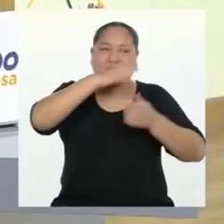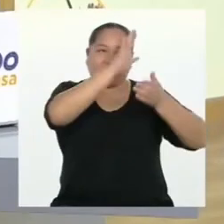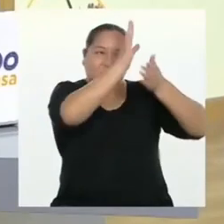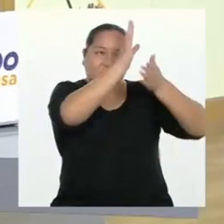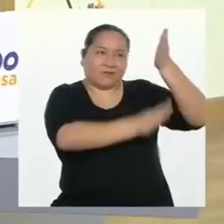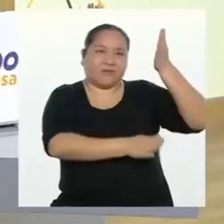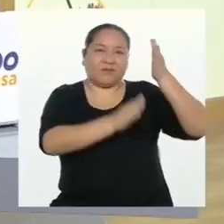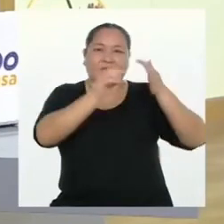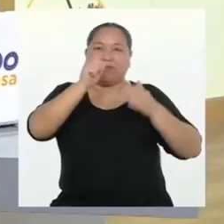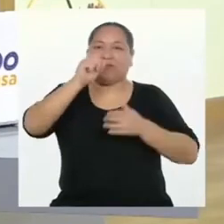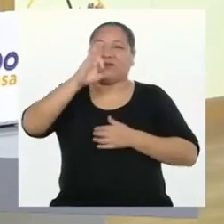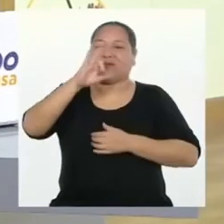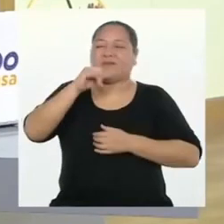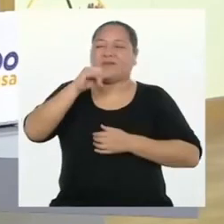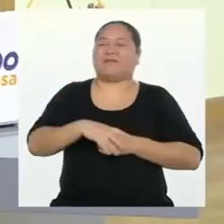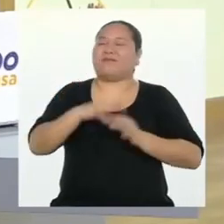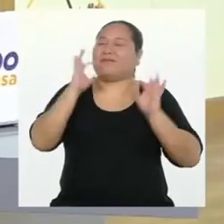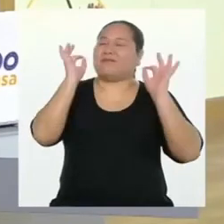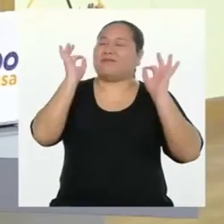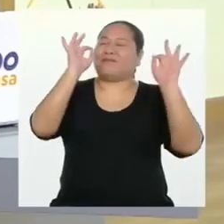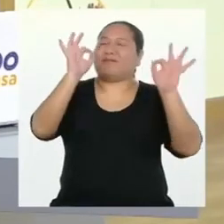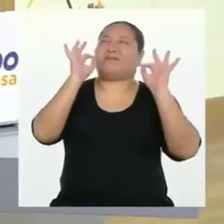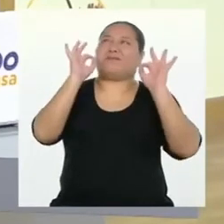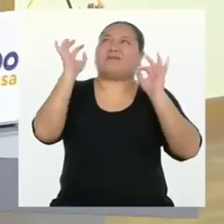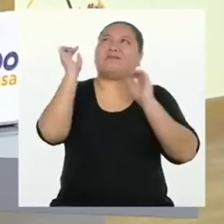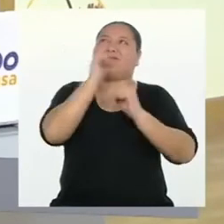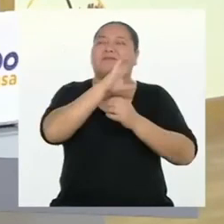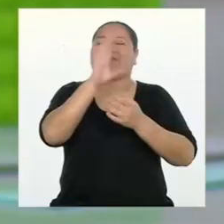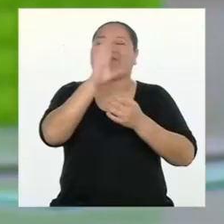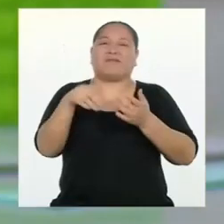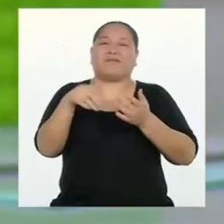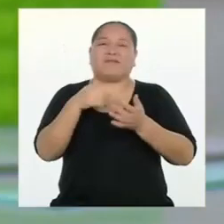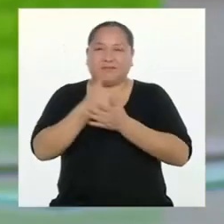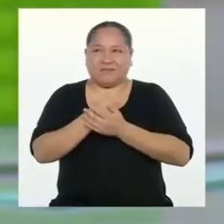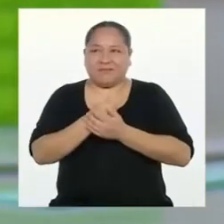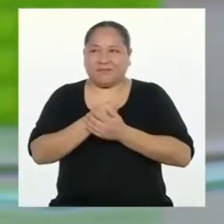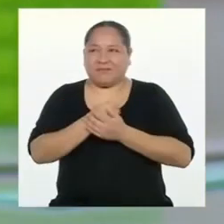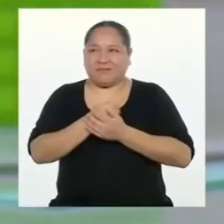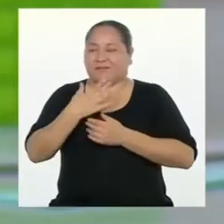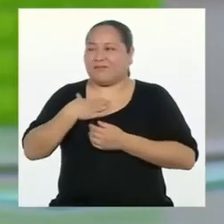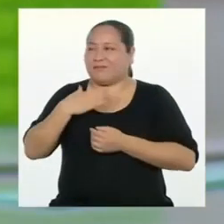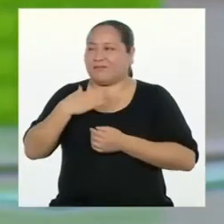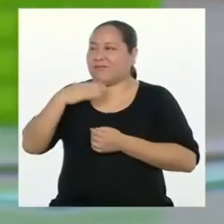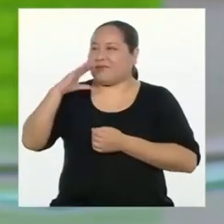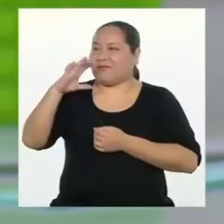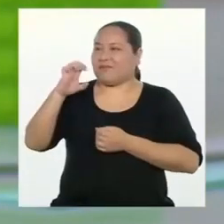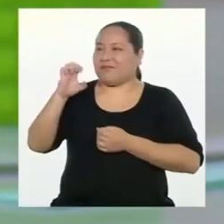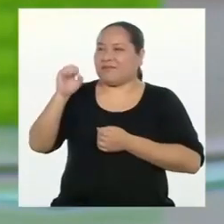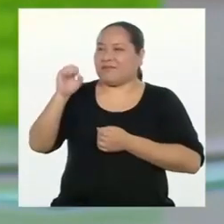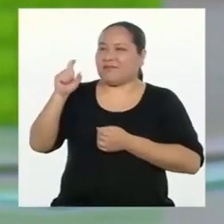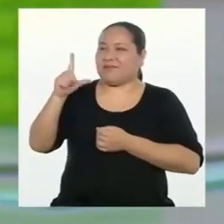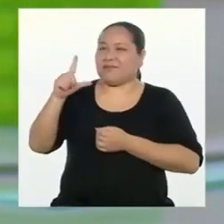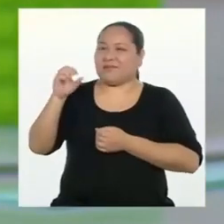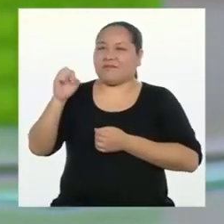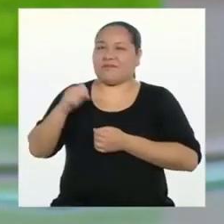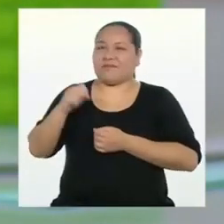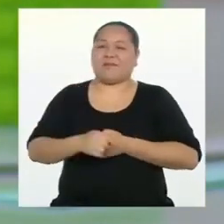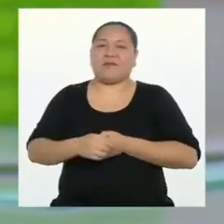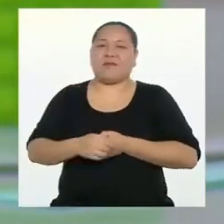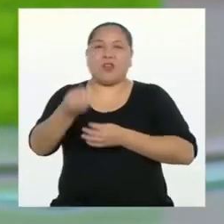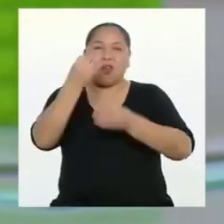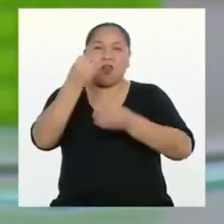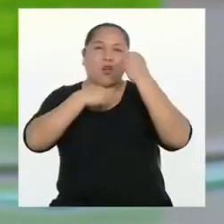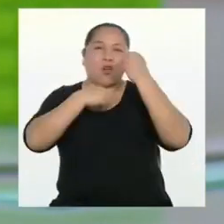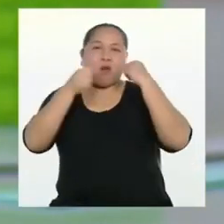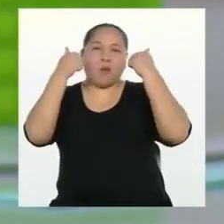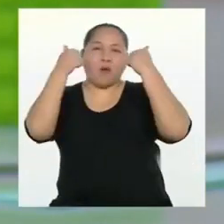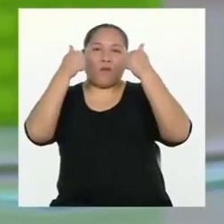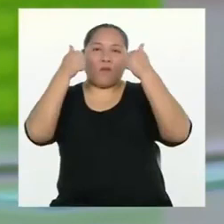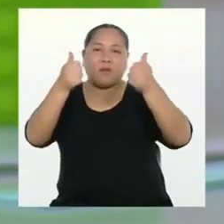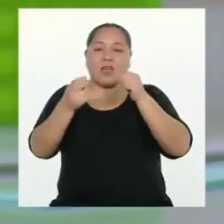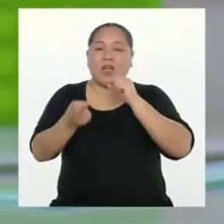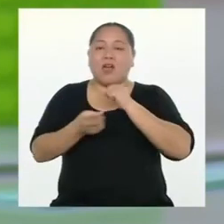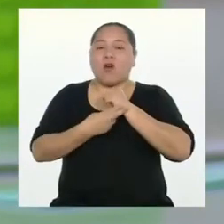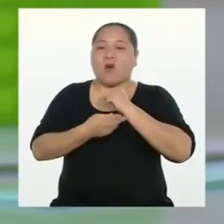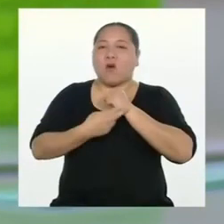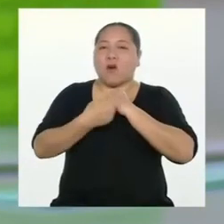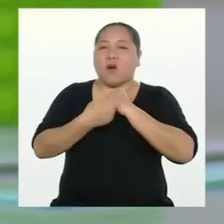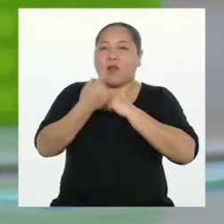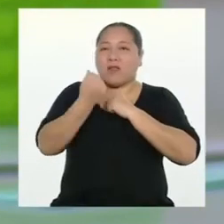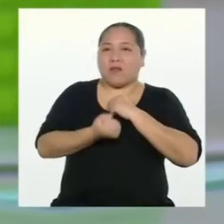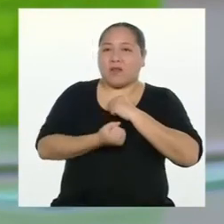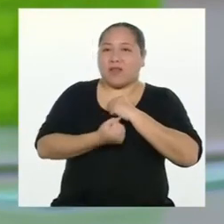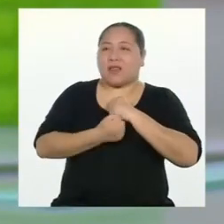afiche y espero que sea el afiche más cool y genial de todos. Mi eslogan sería, come bien, ahorra más, vive mejor.